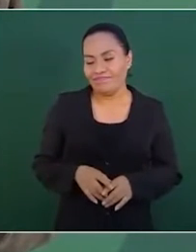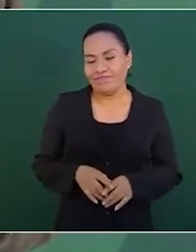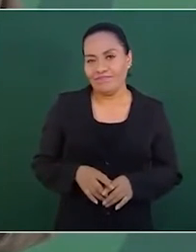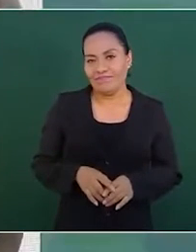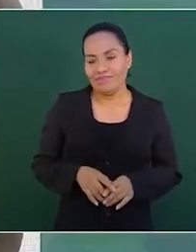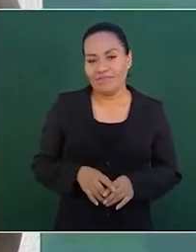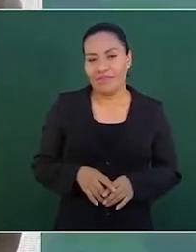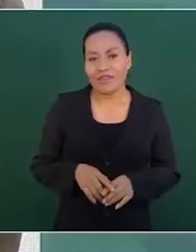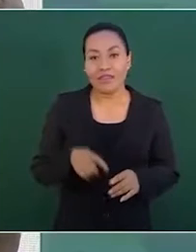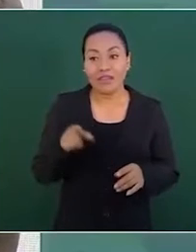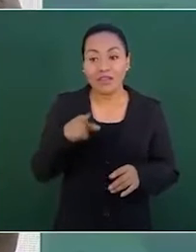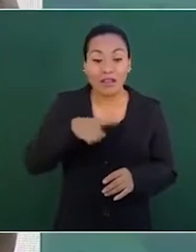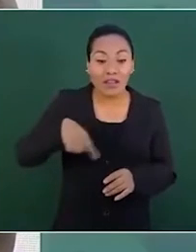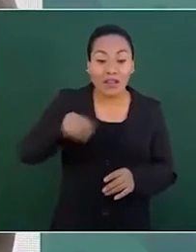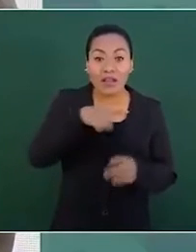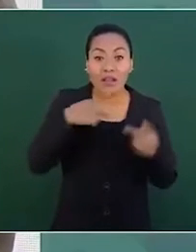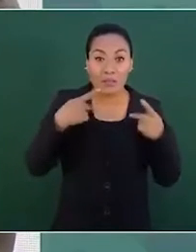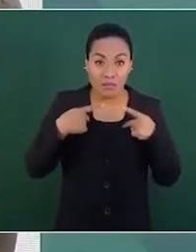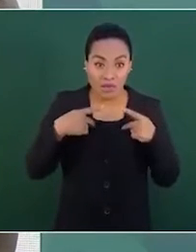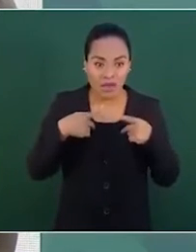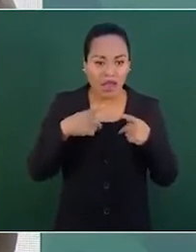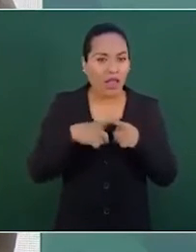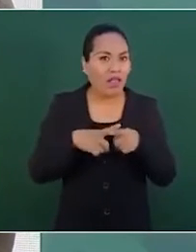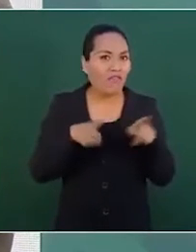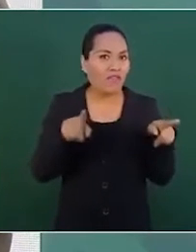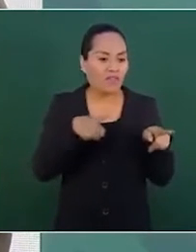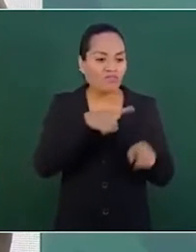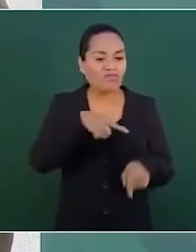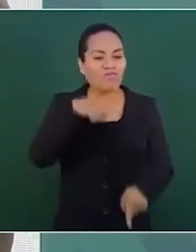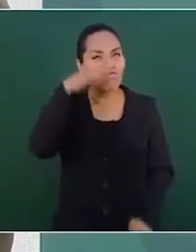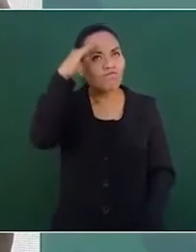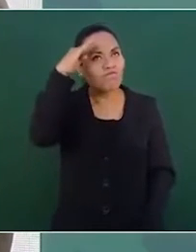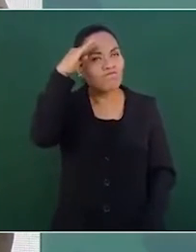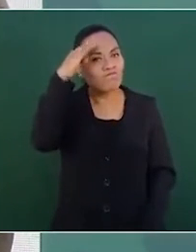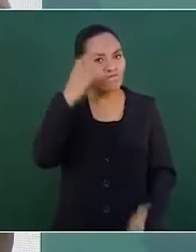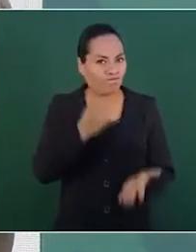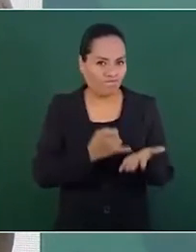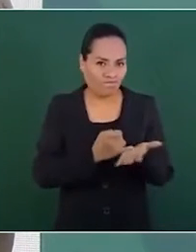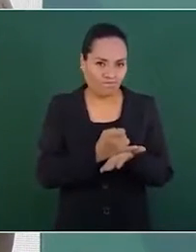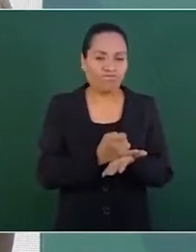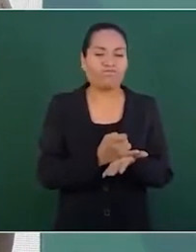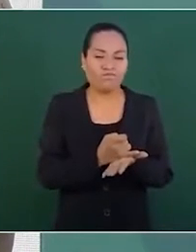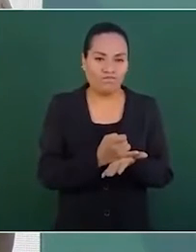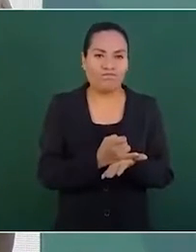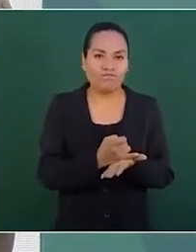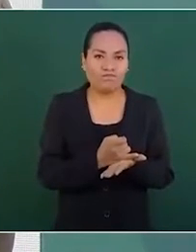se burlan cuando digo que el pueblo es bueno,